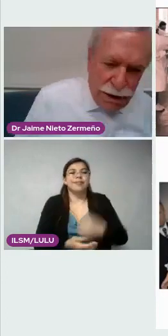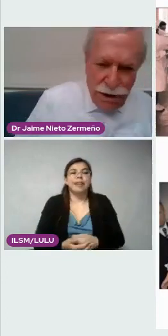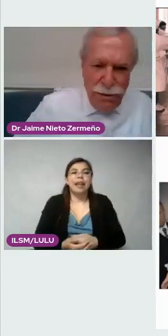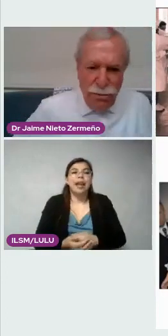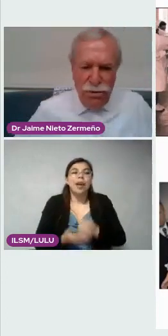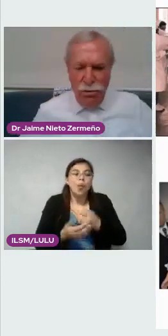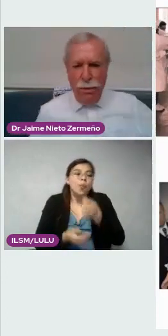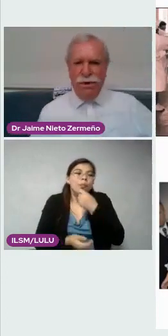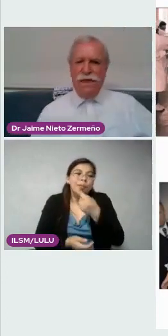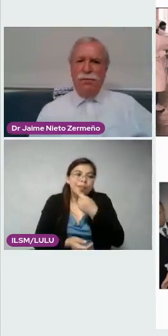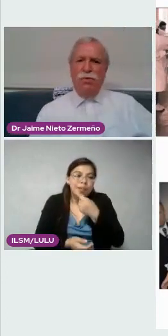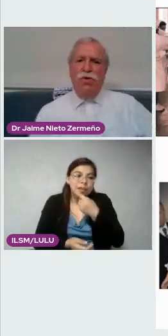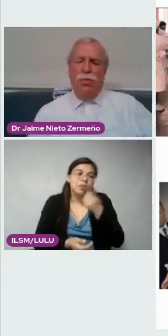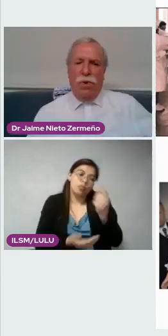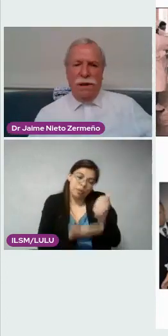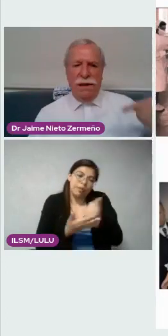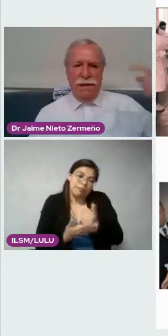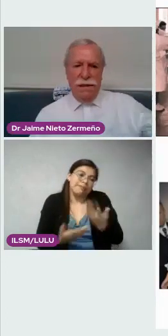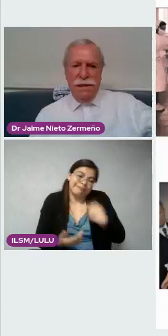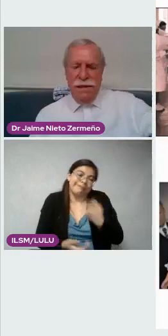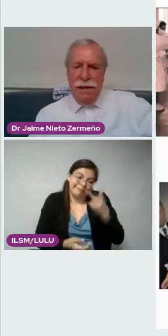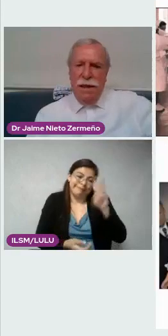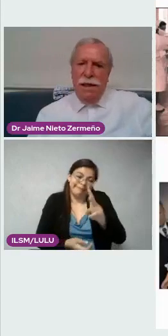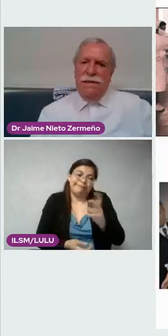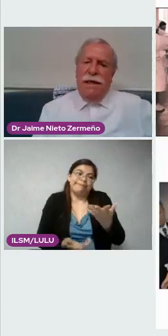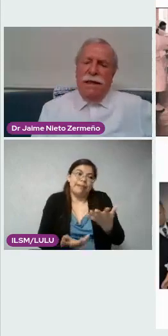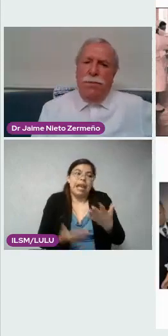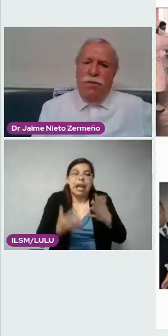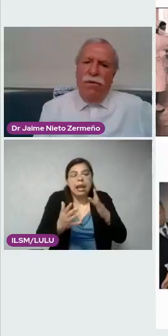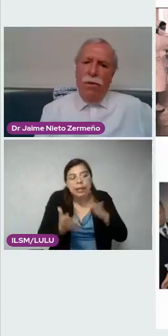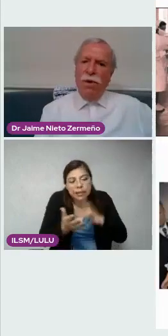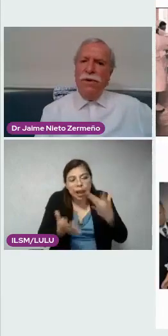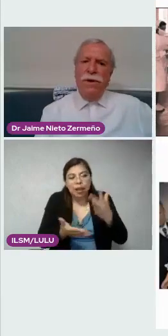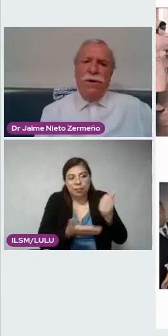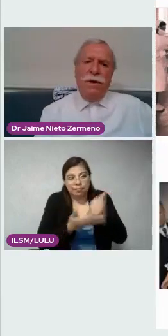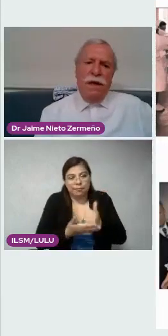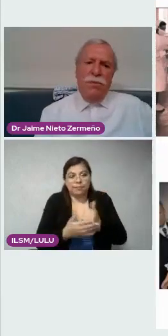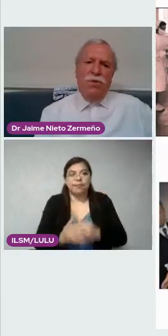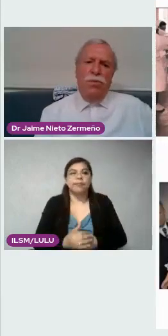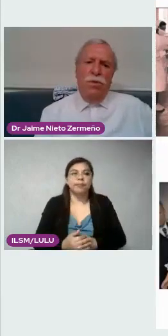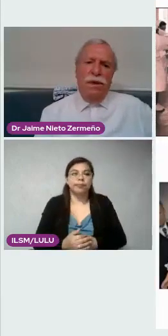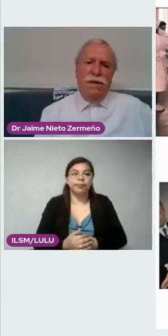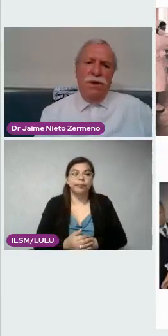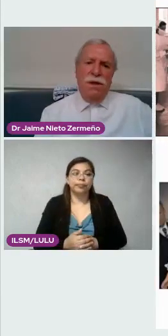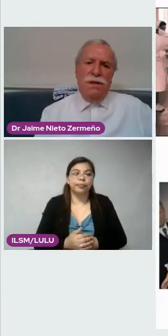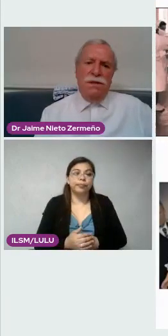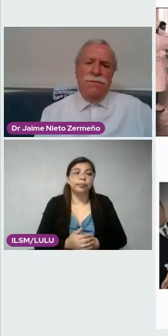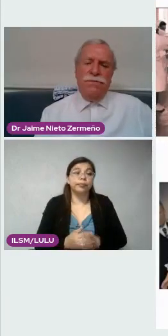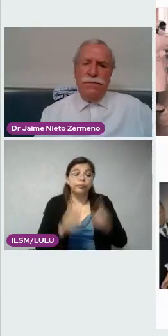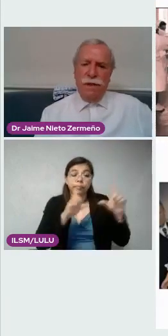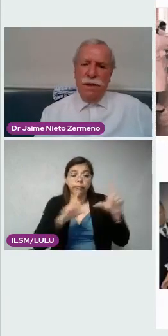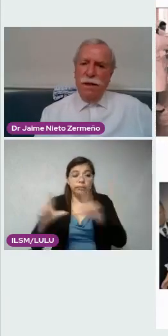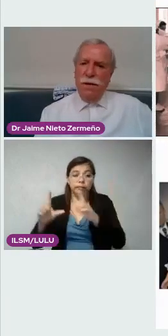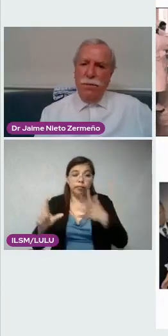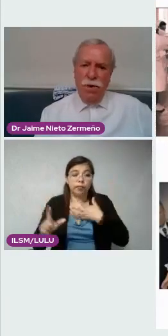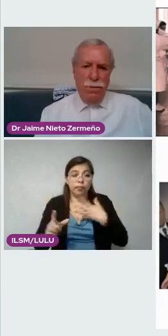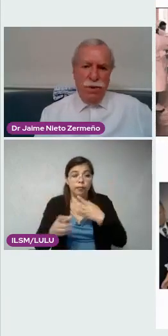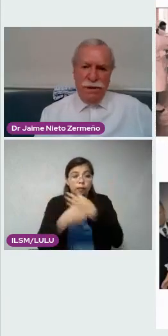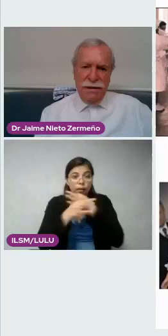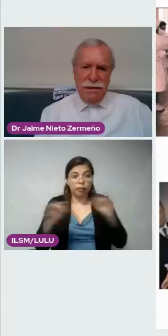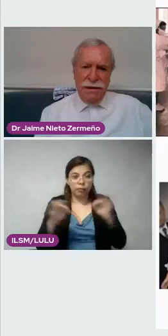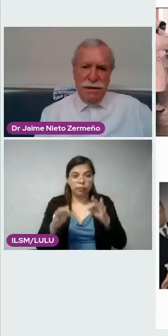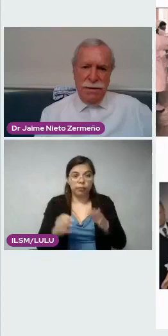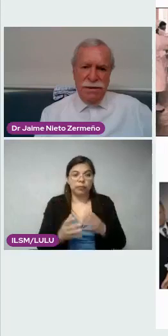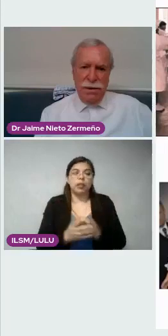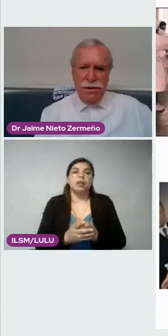algo que apreciamos mucho por la trascendencia. El siguiente, por favor. Tenemos publicaciones muy